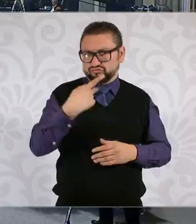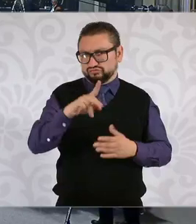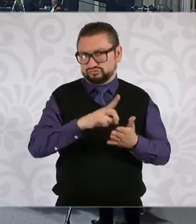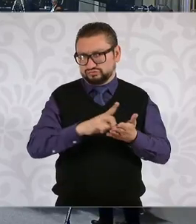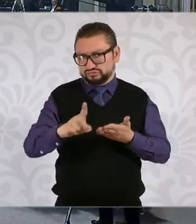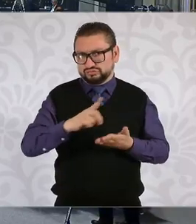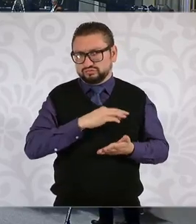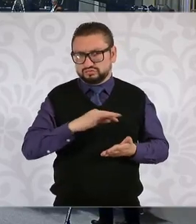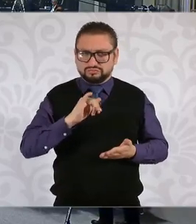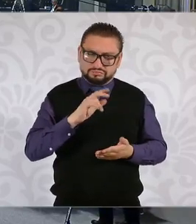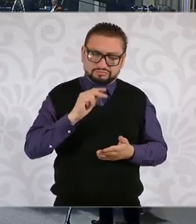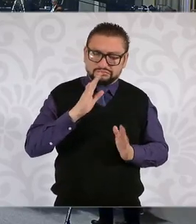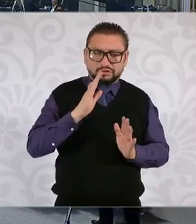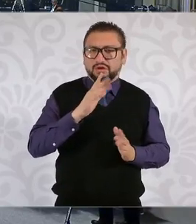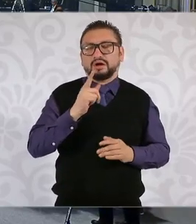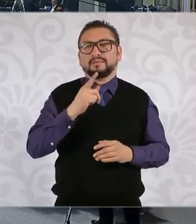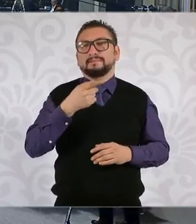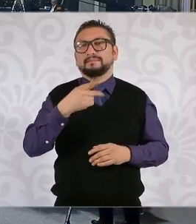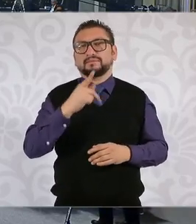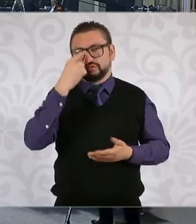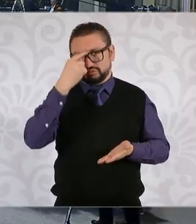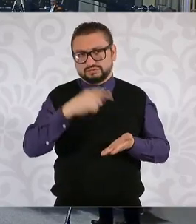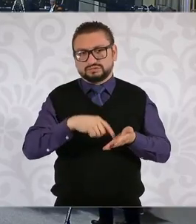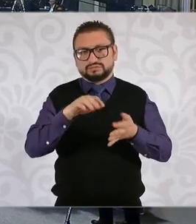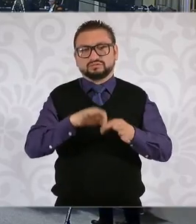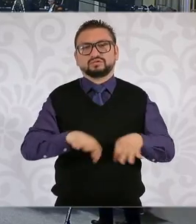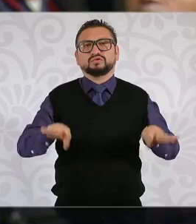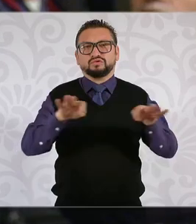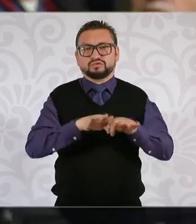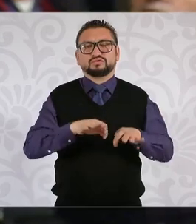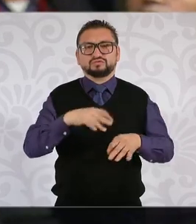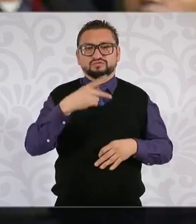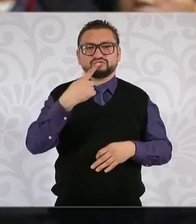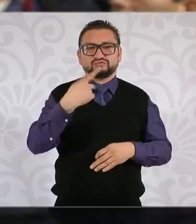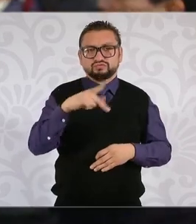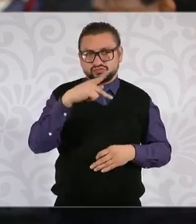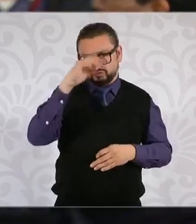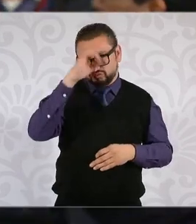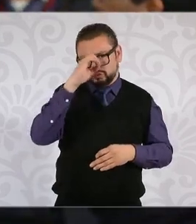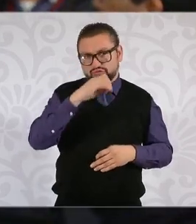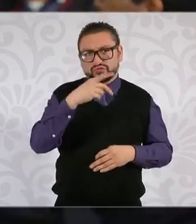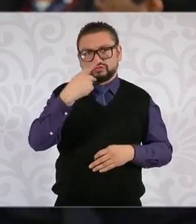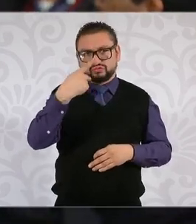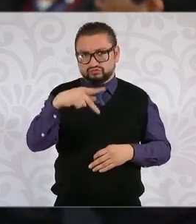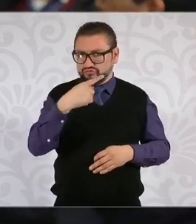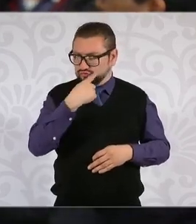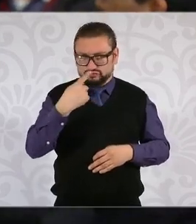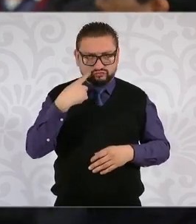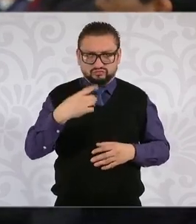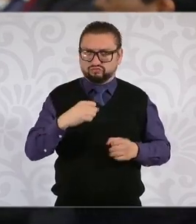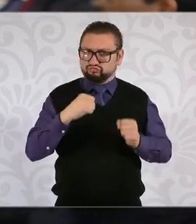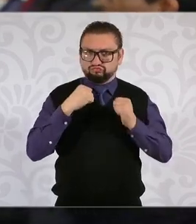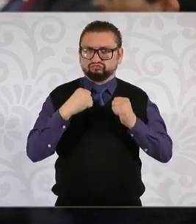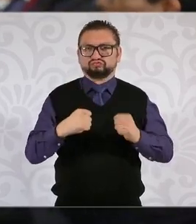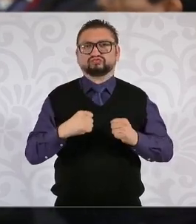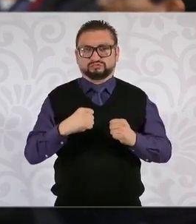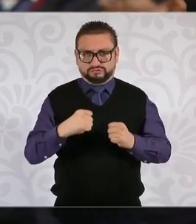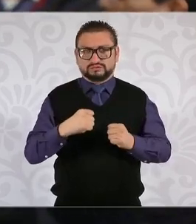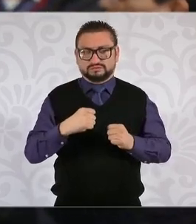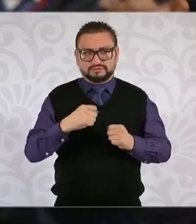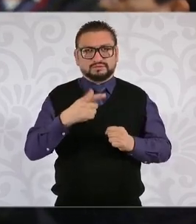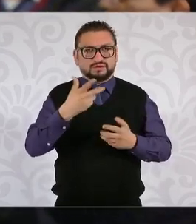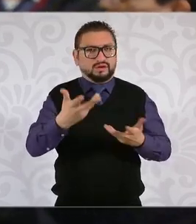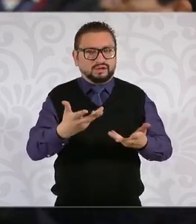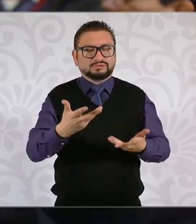supuesto hacerlo o no creo que es bien importante su voz su voz es muy fuerte su voz es muy poderosa y esta voz bueno